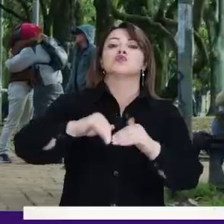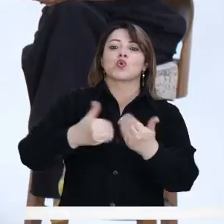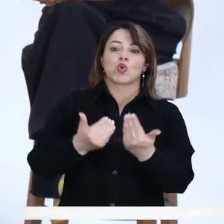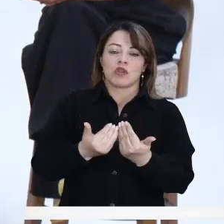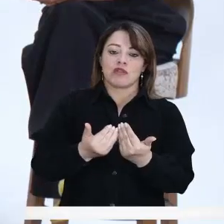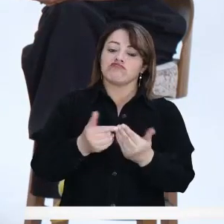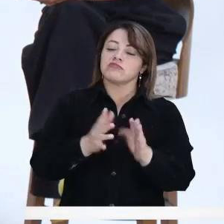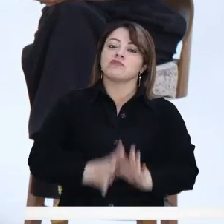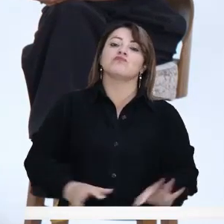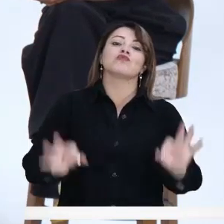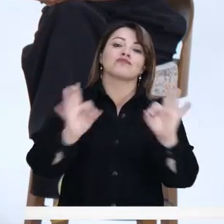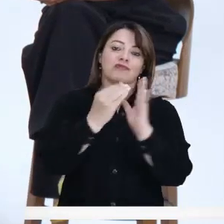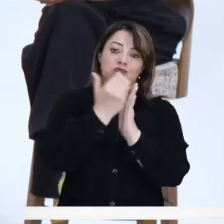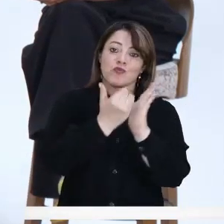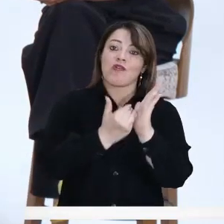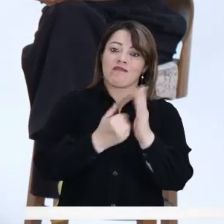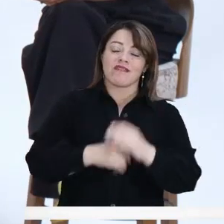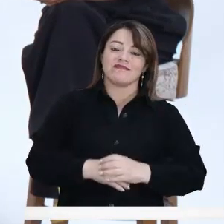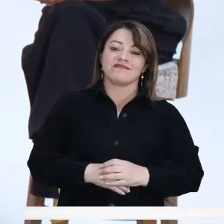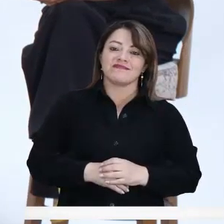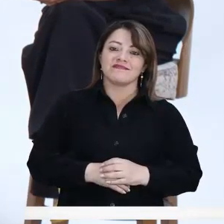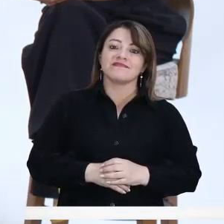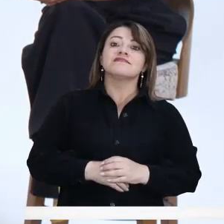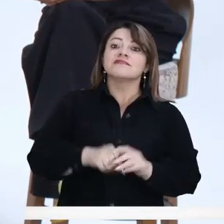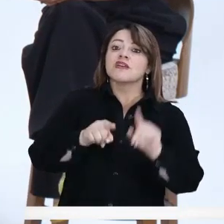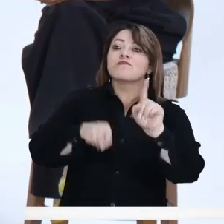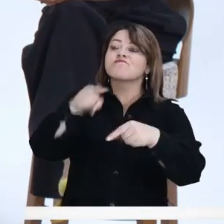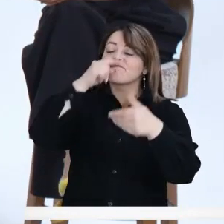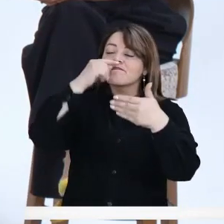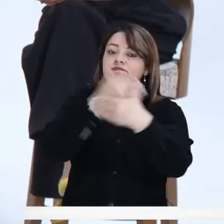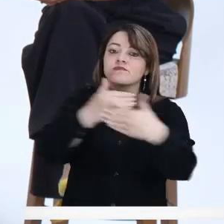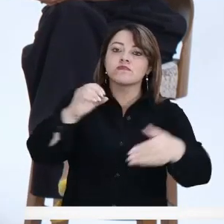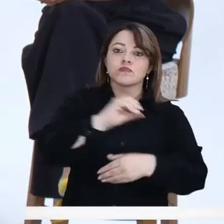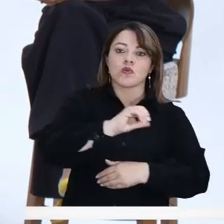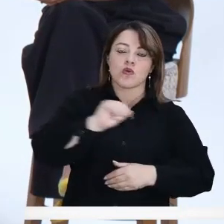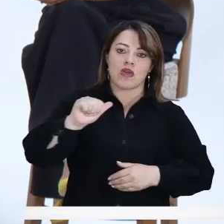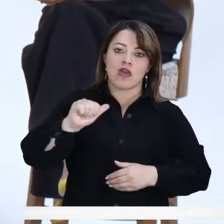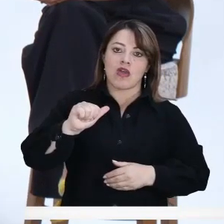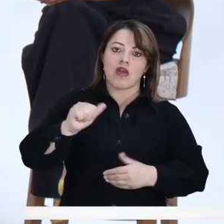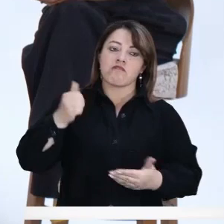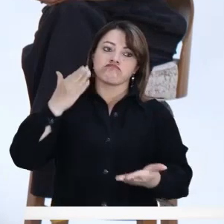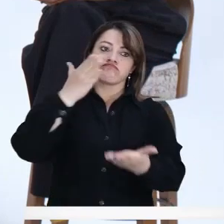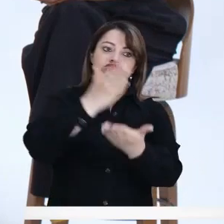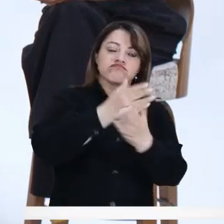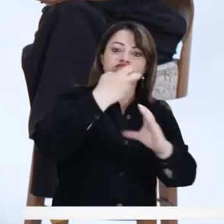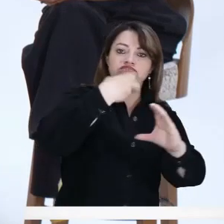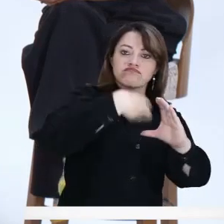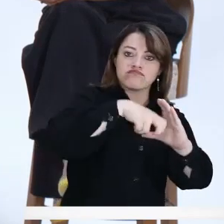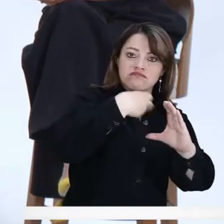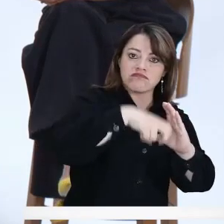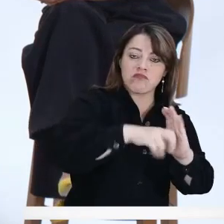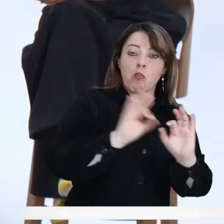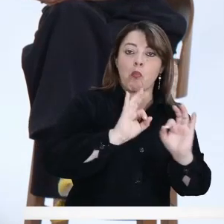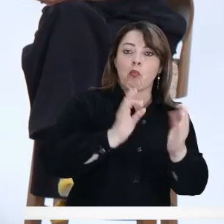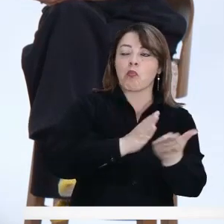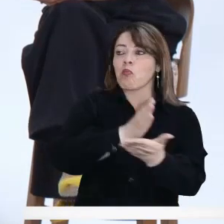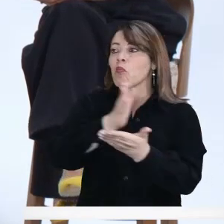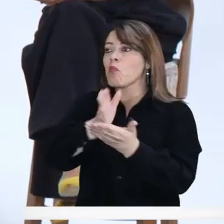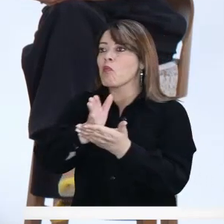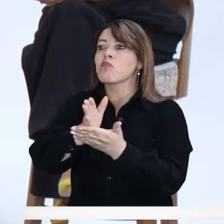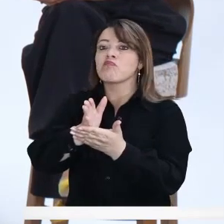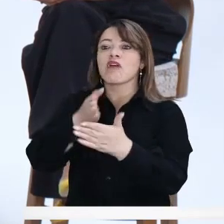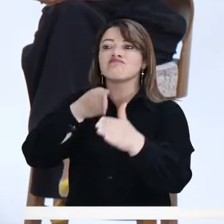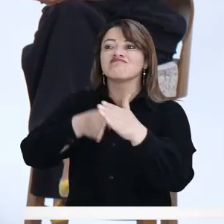escolar. Es muy importante, aquí hay niños y niñas que van al jardín o que van